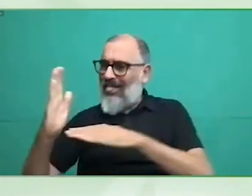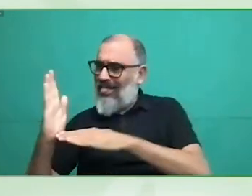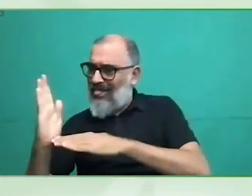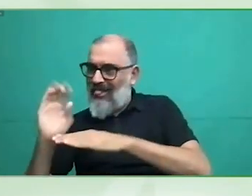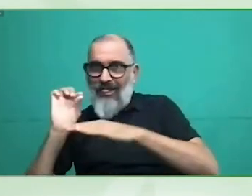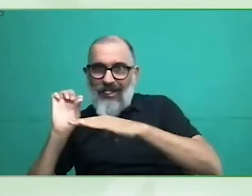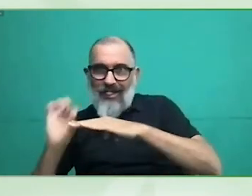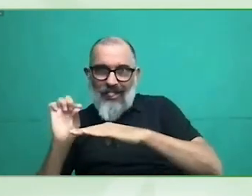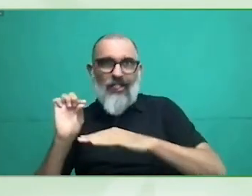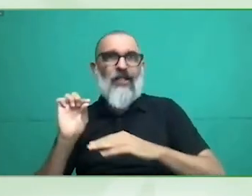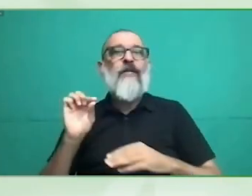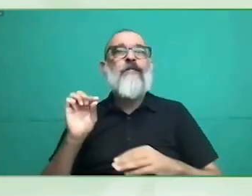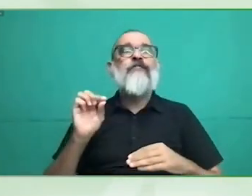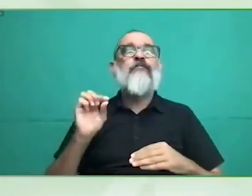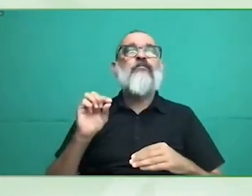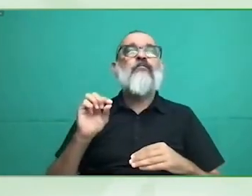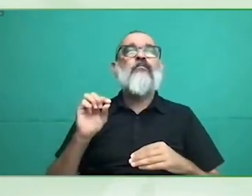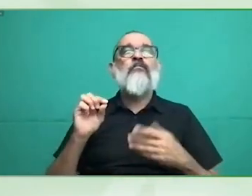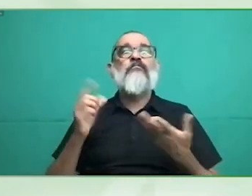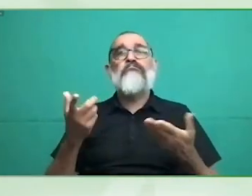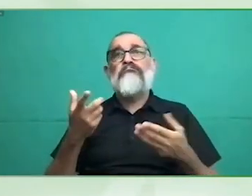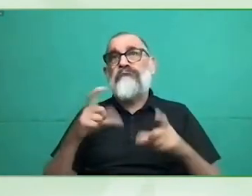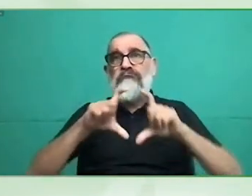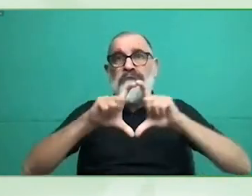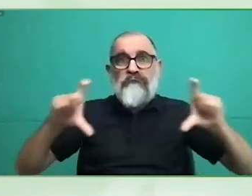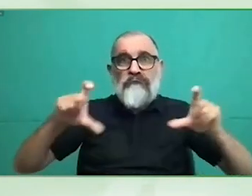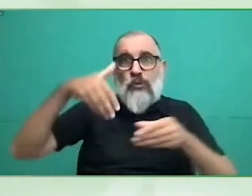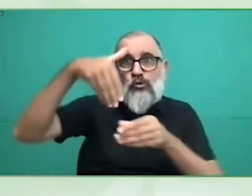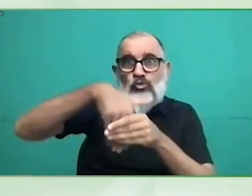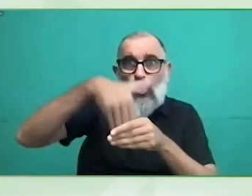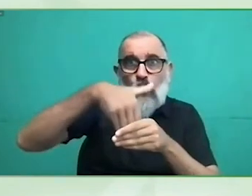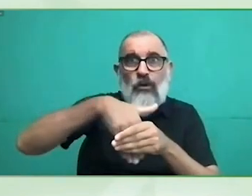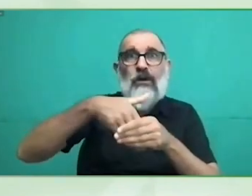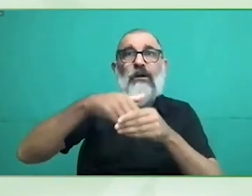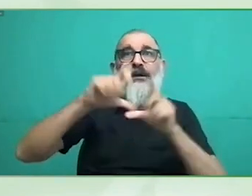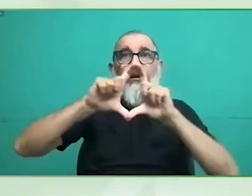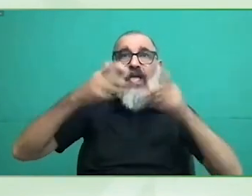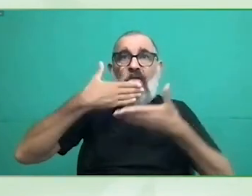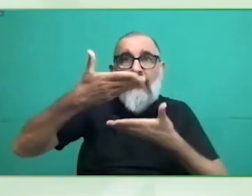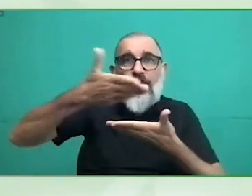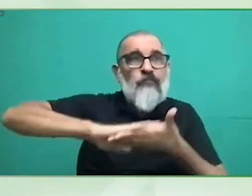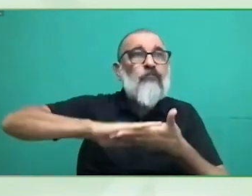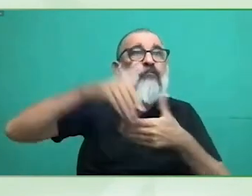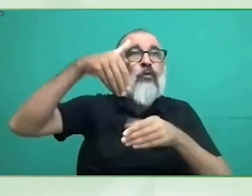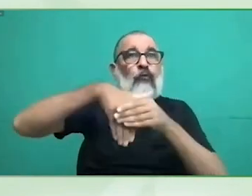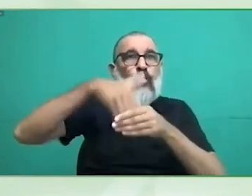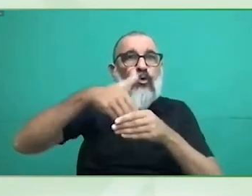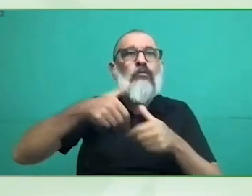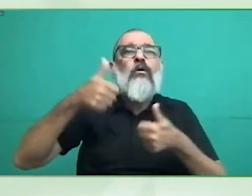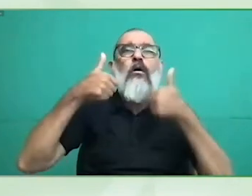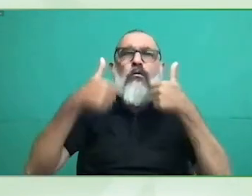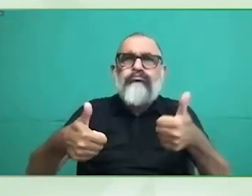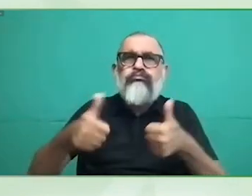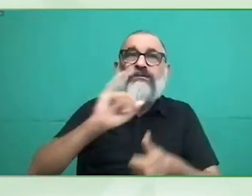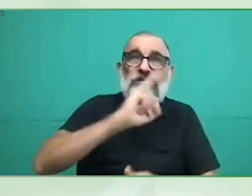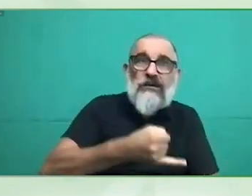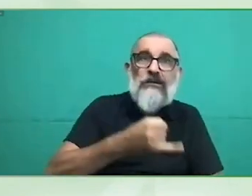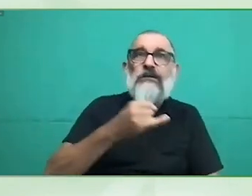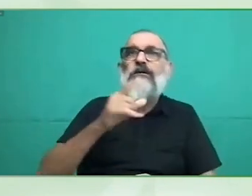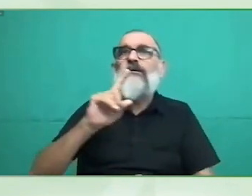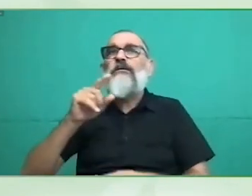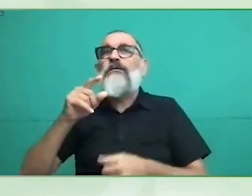código QR pueda enfocar con su teléfono y recibir toda la información que contiene ese documento de tal manera